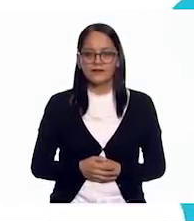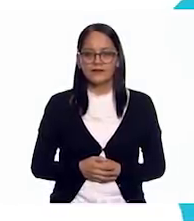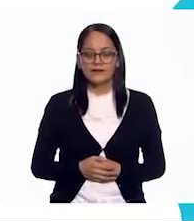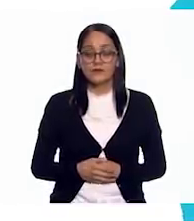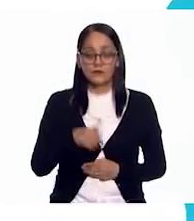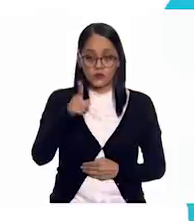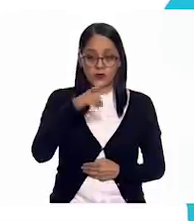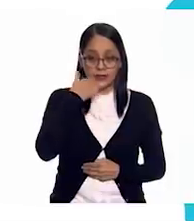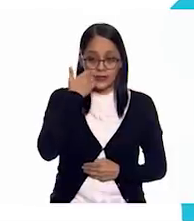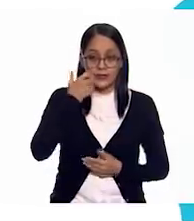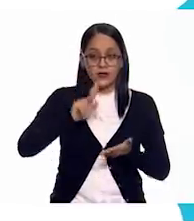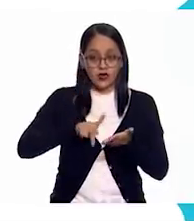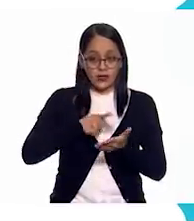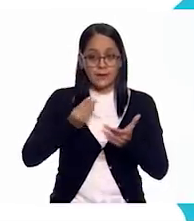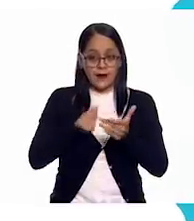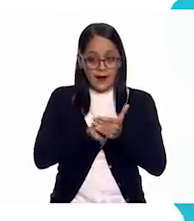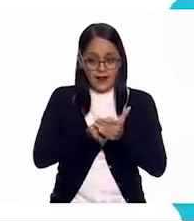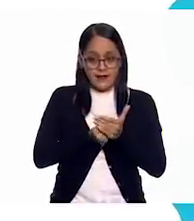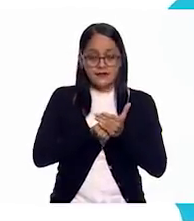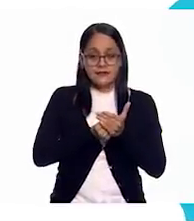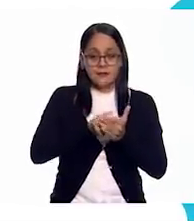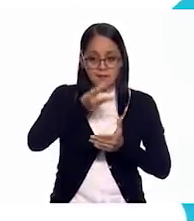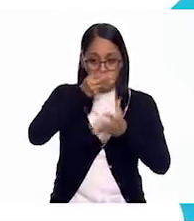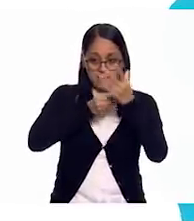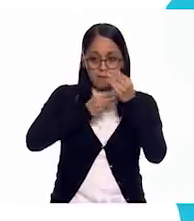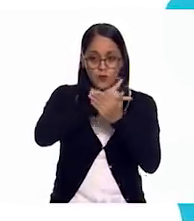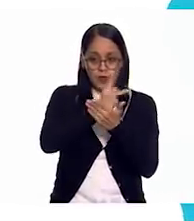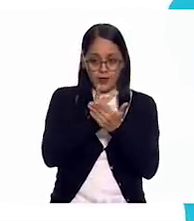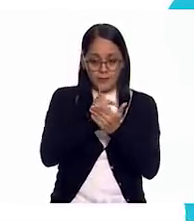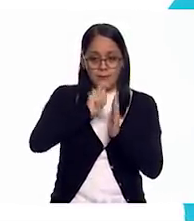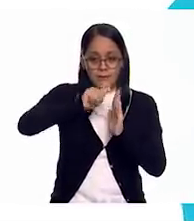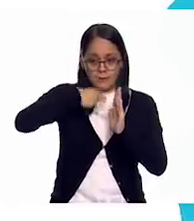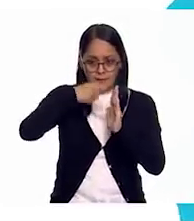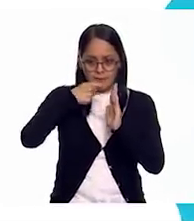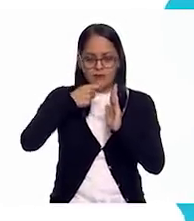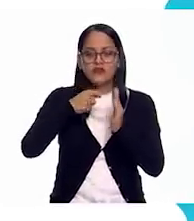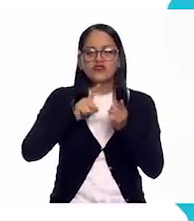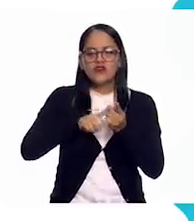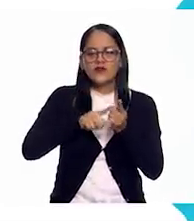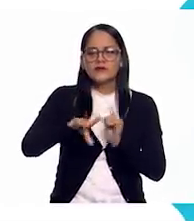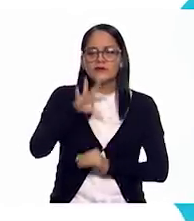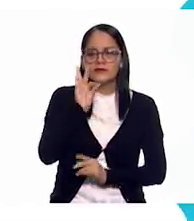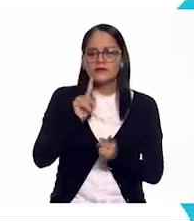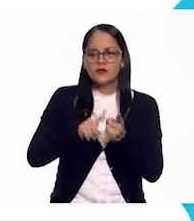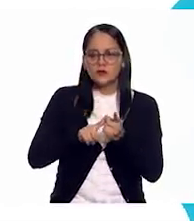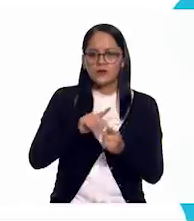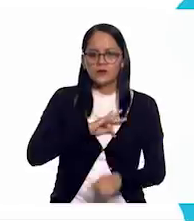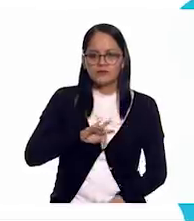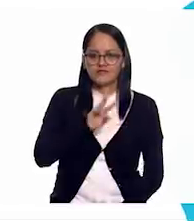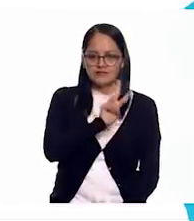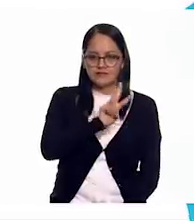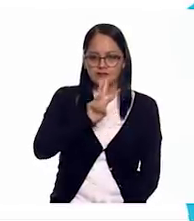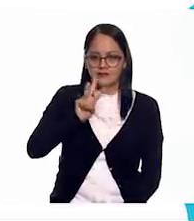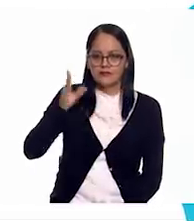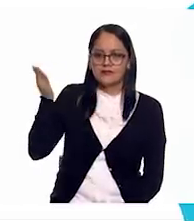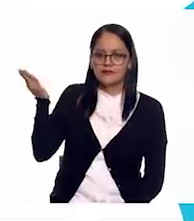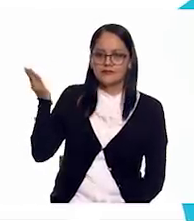Si quieres volver a ver los programas de Aprende en Casa 3, los puedes encontrar en la siguiente liga.